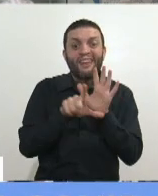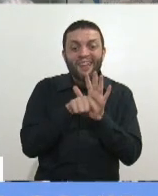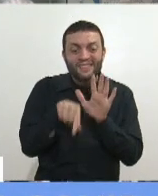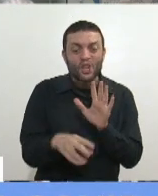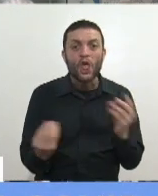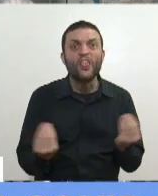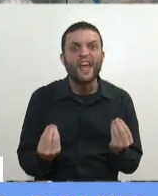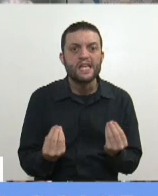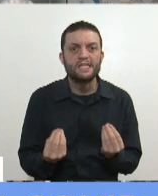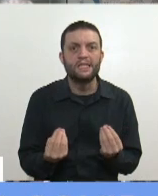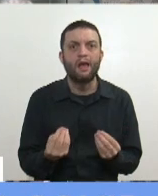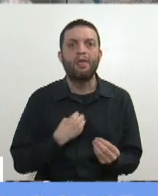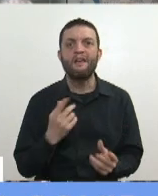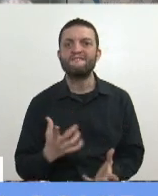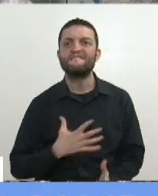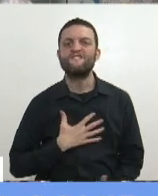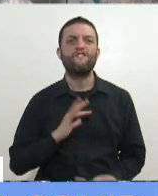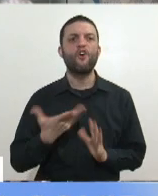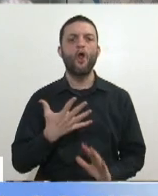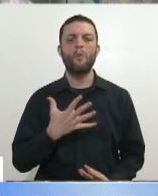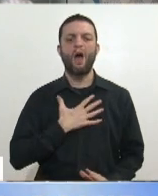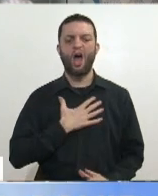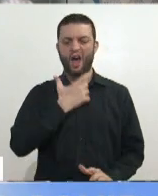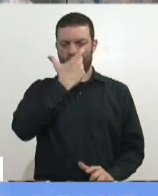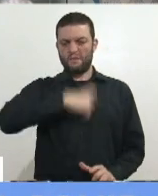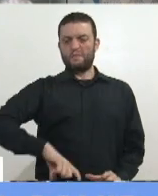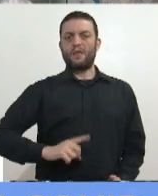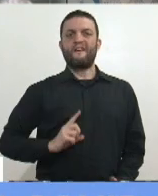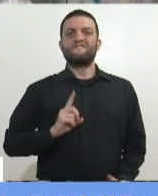del Presidente de la Nación.